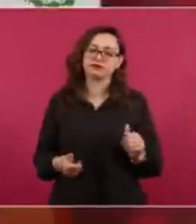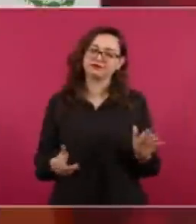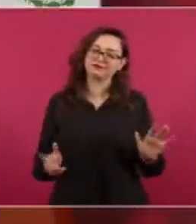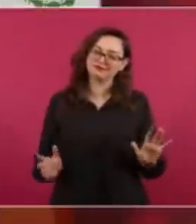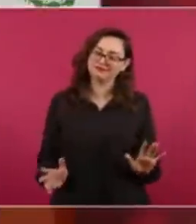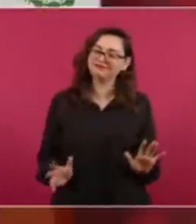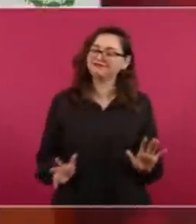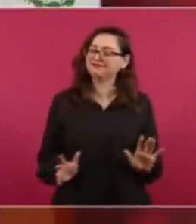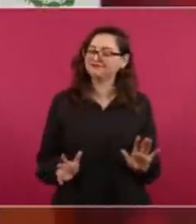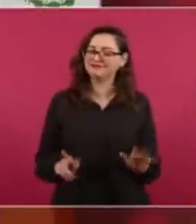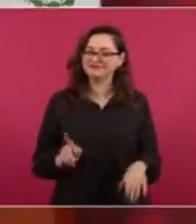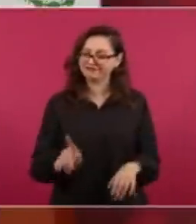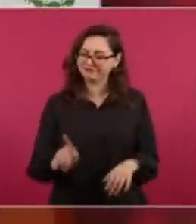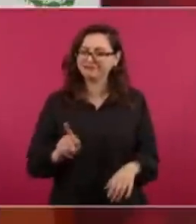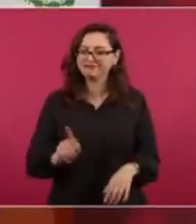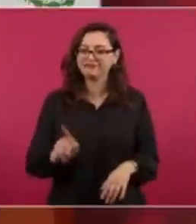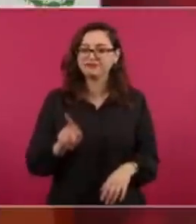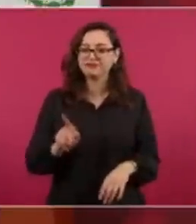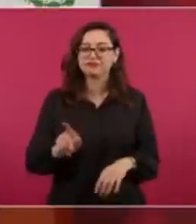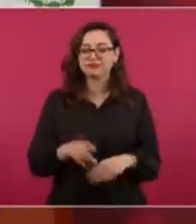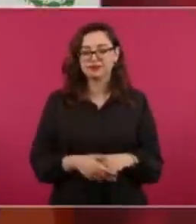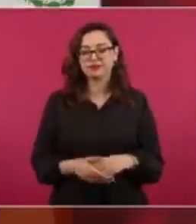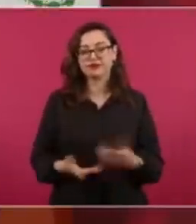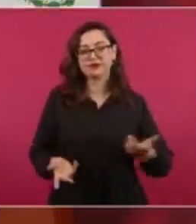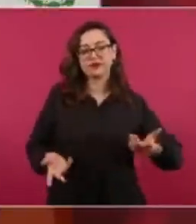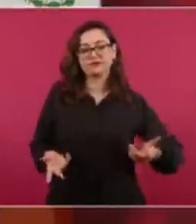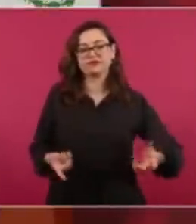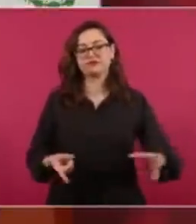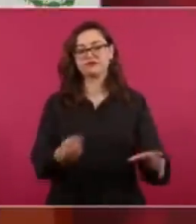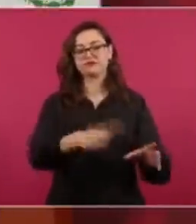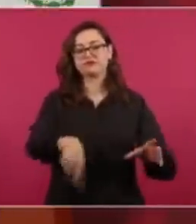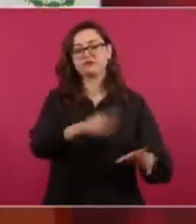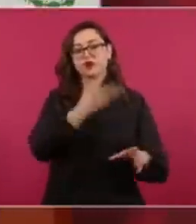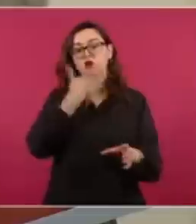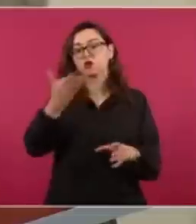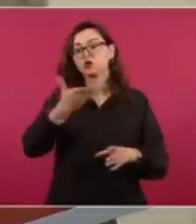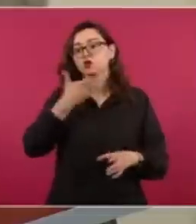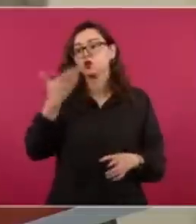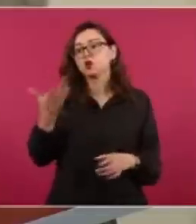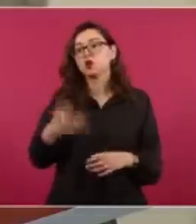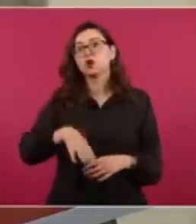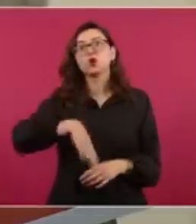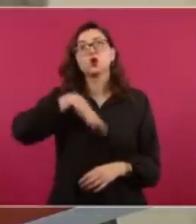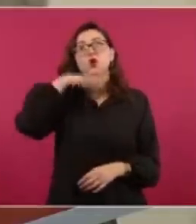El que volteen a ver por otro lado o